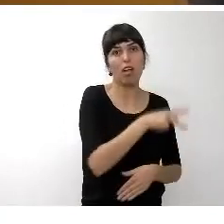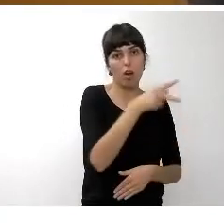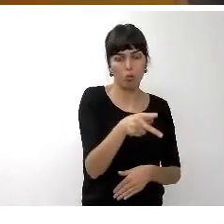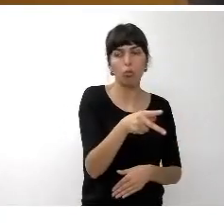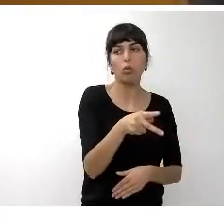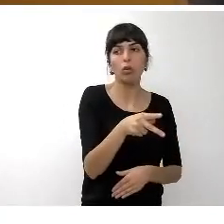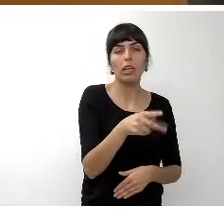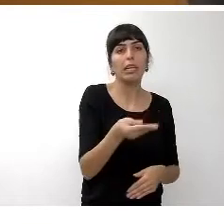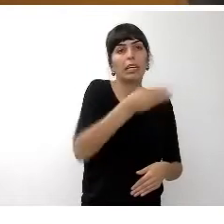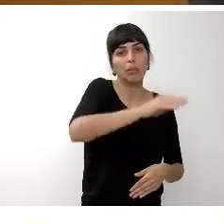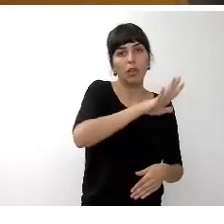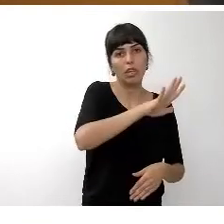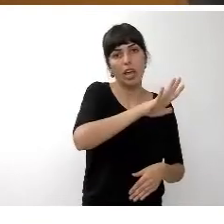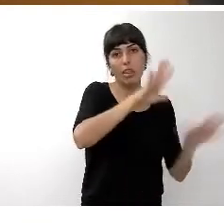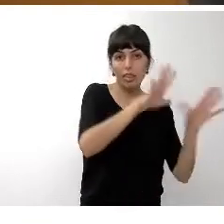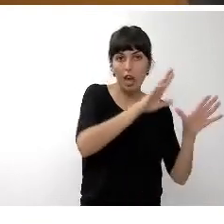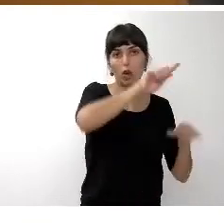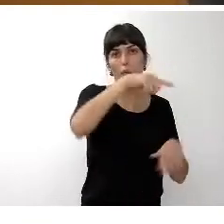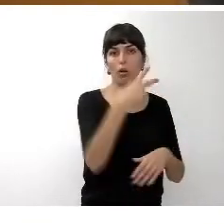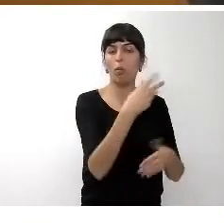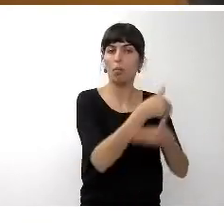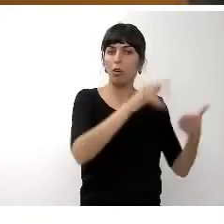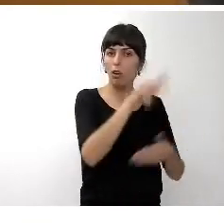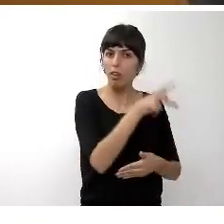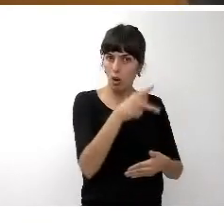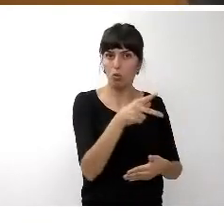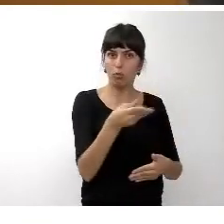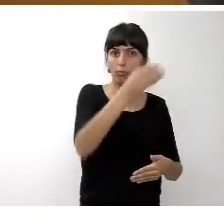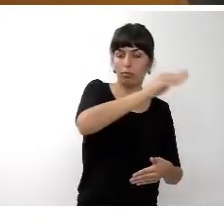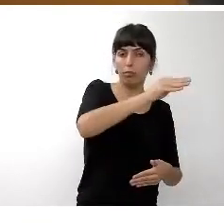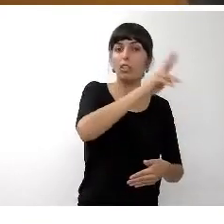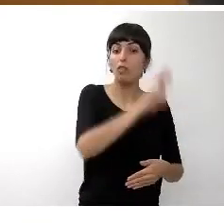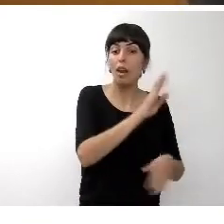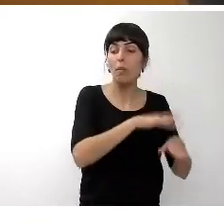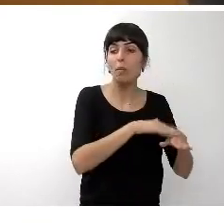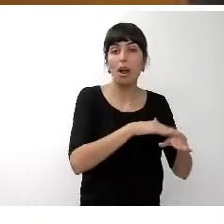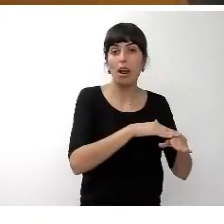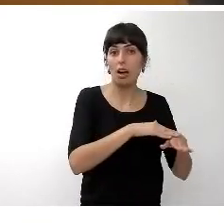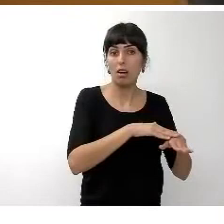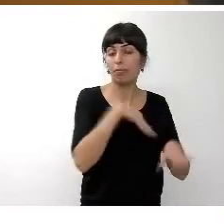10,2 millones de euros que va a permitir el acometer el